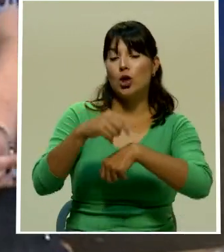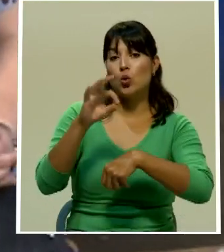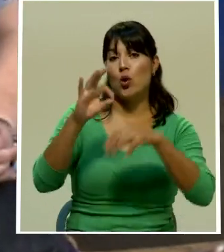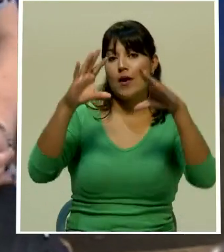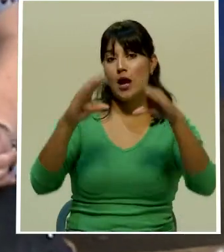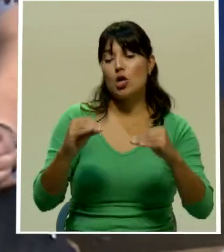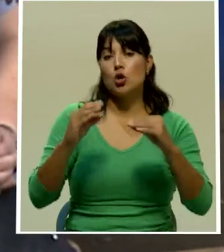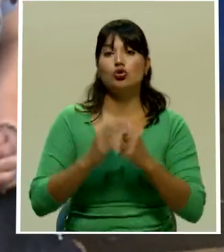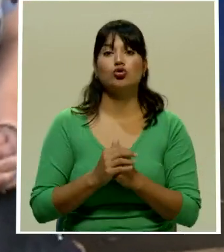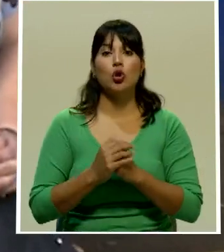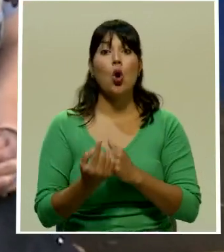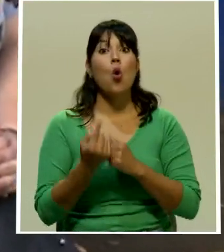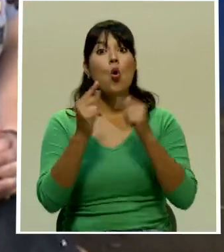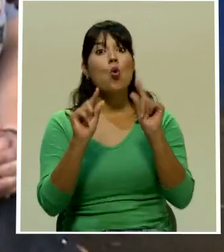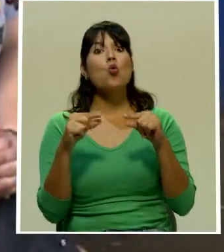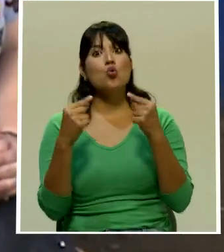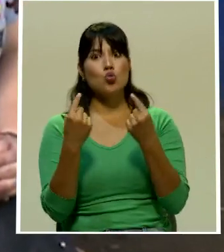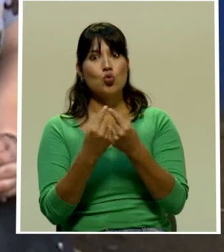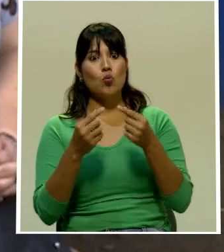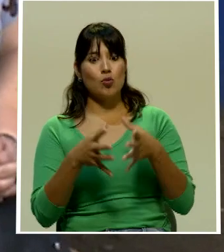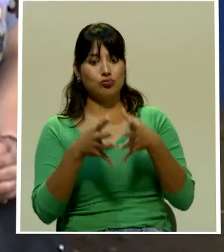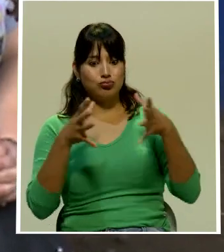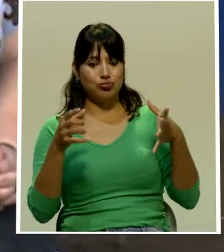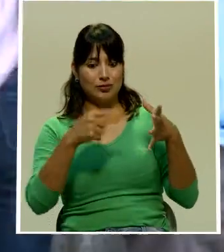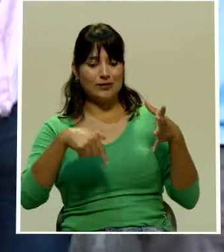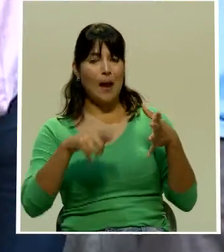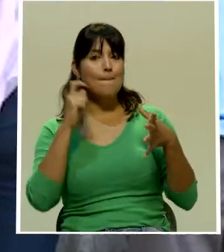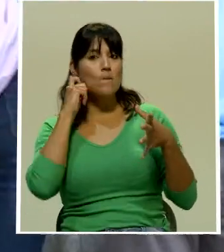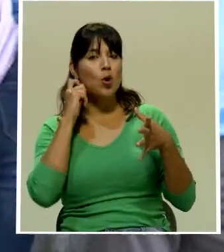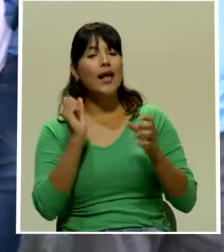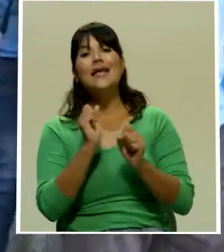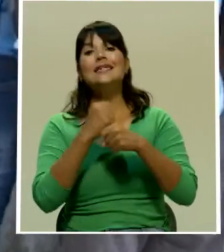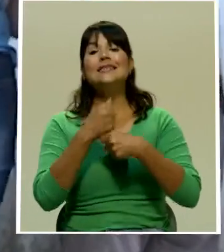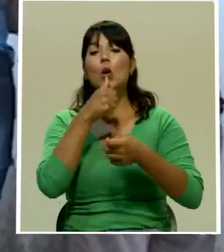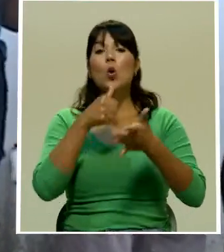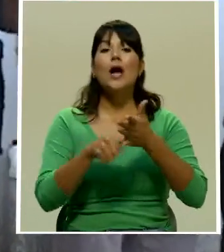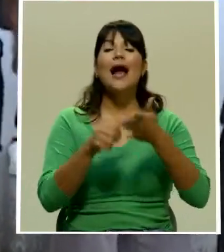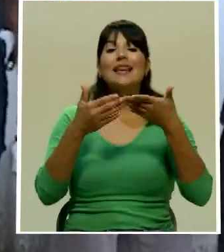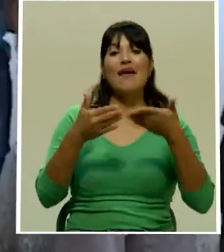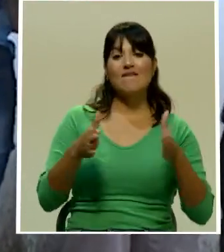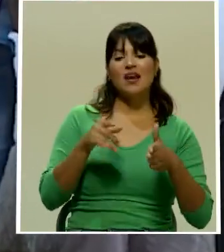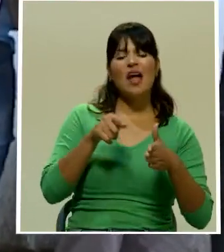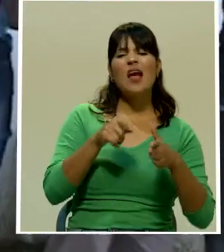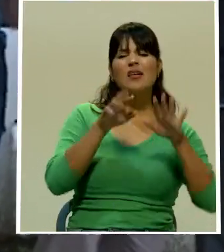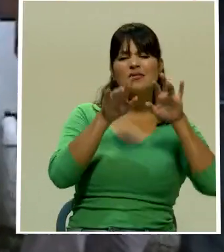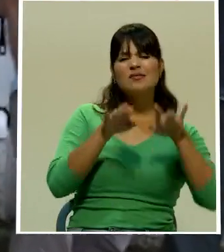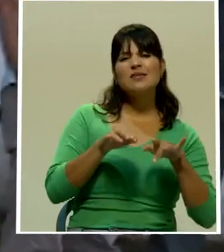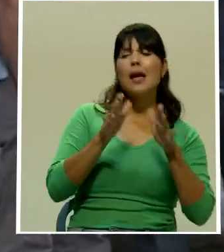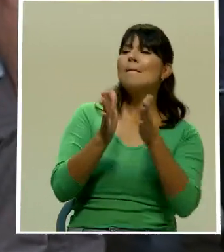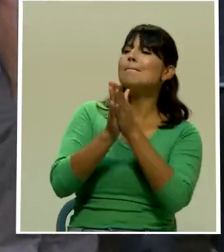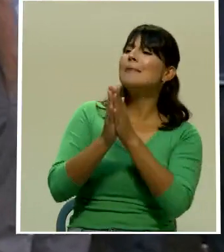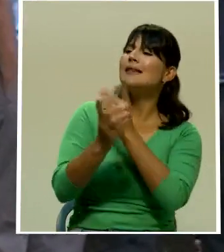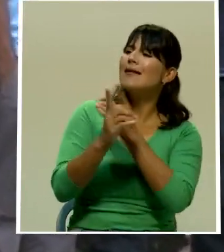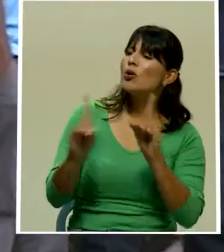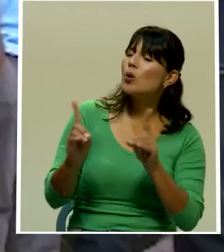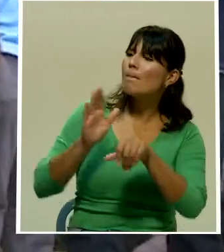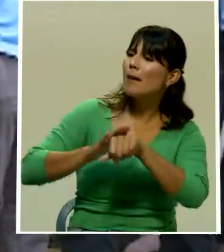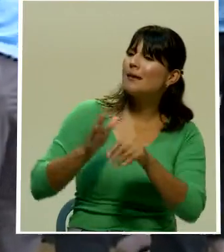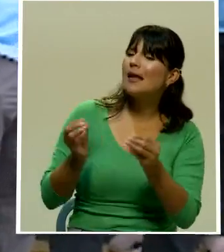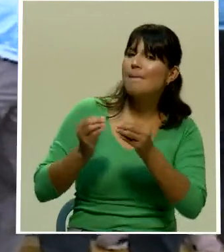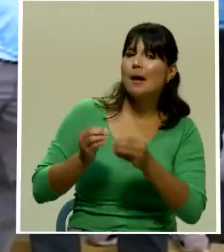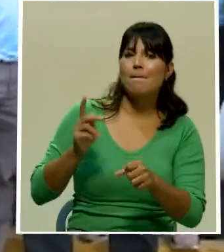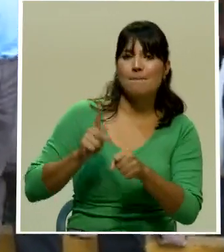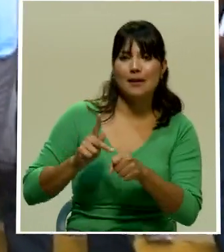mujeres con gran influencia en diferentes sectores del país realizaron una carta abierta donde claman por una democracia más participativa